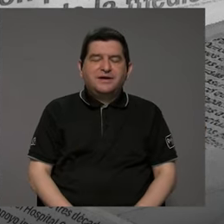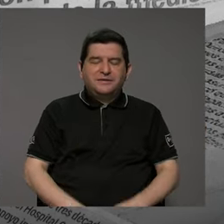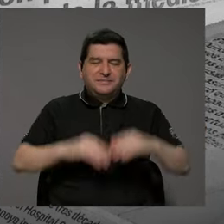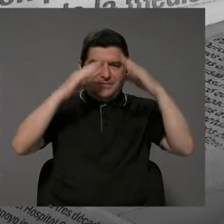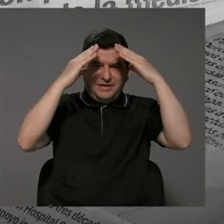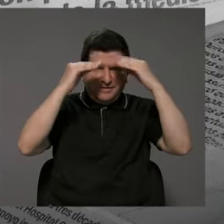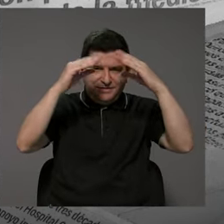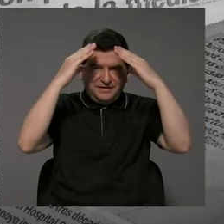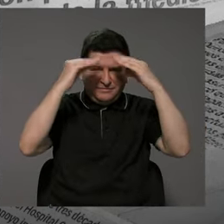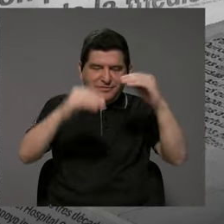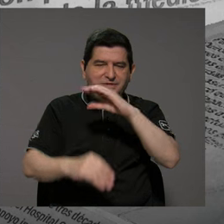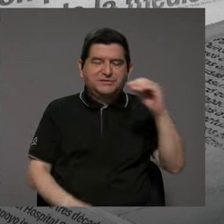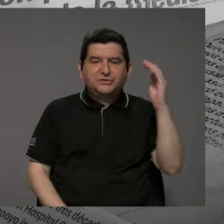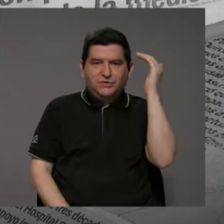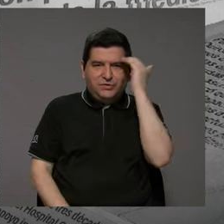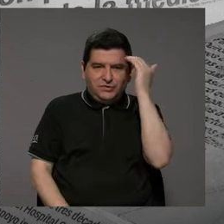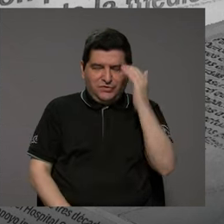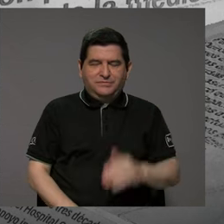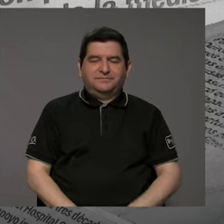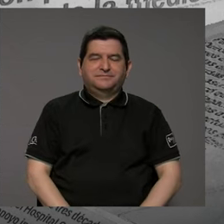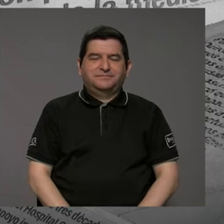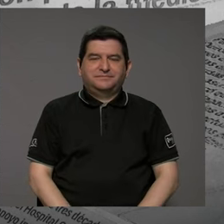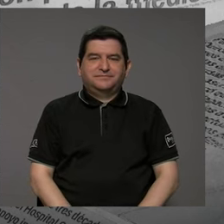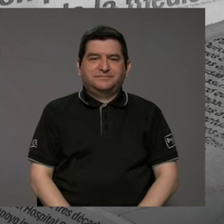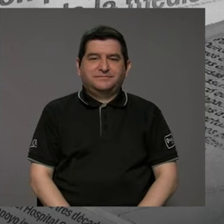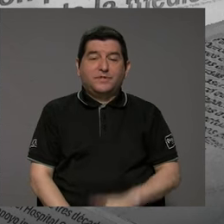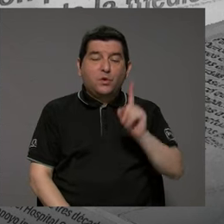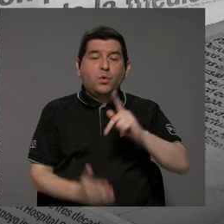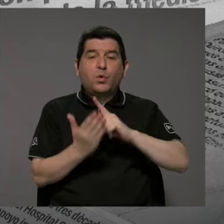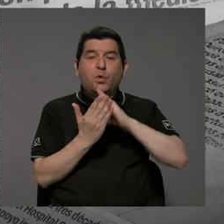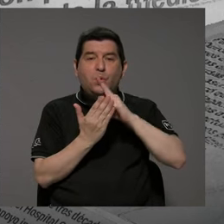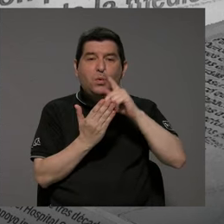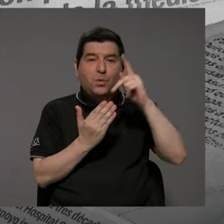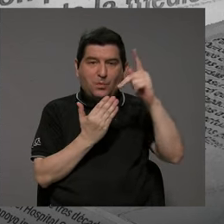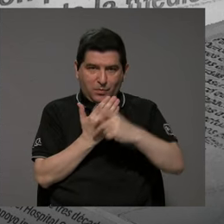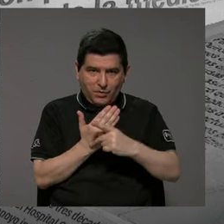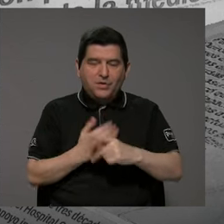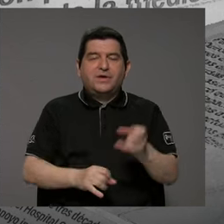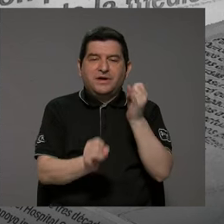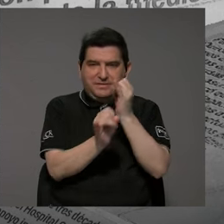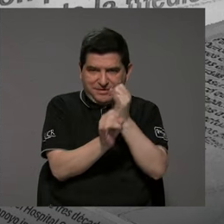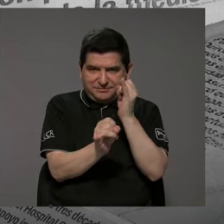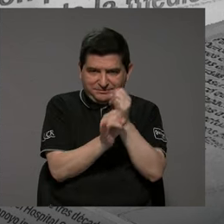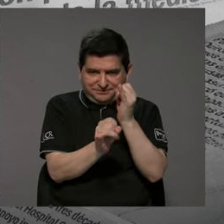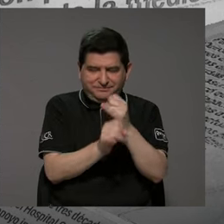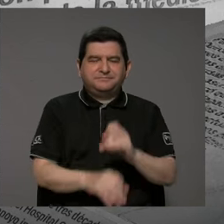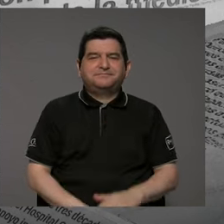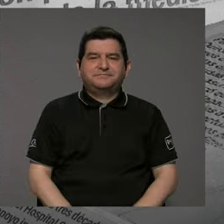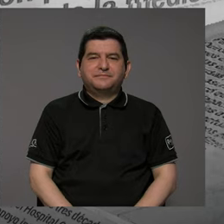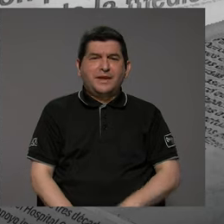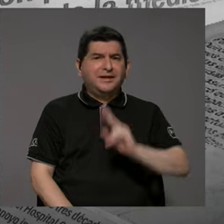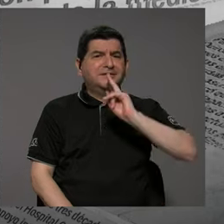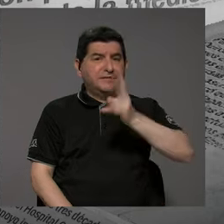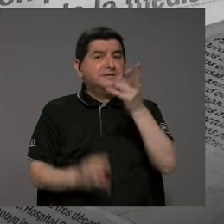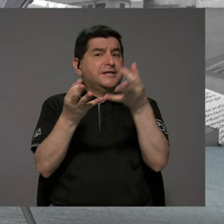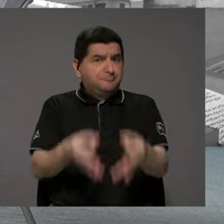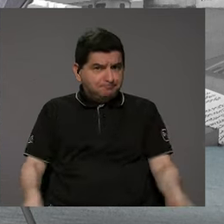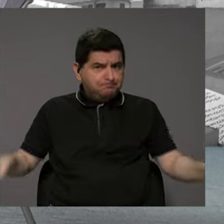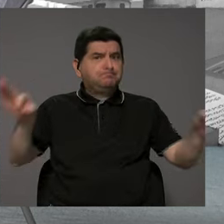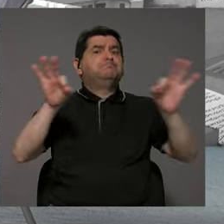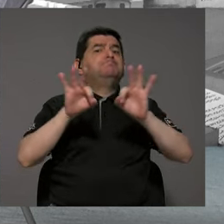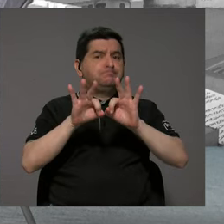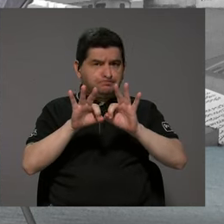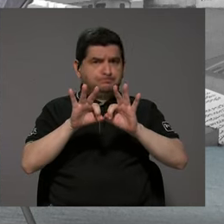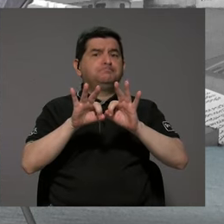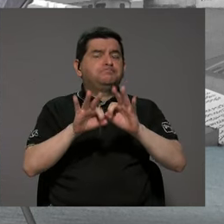conocimiento, PROCIC, y un programa institucional que es realmente importante,